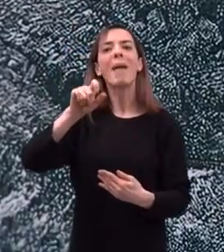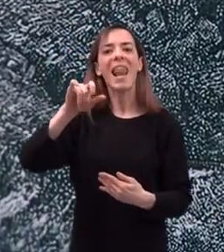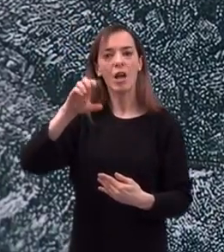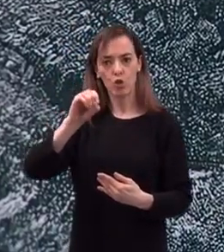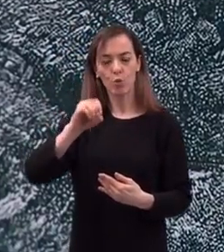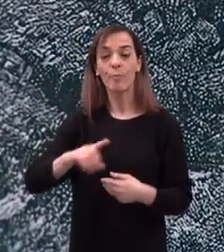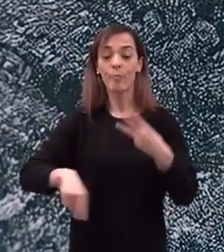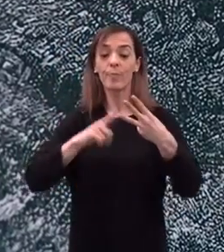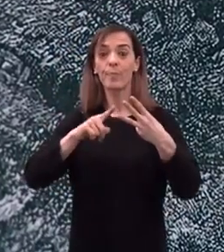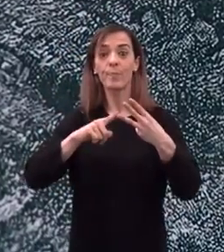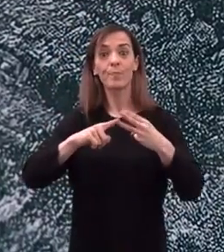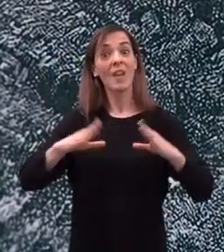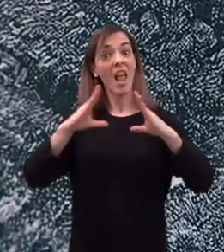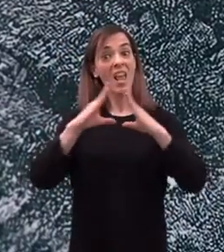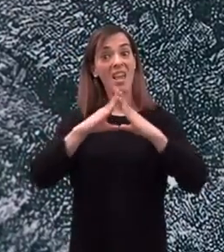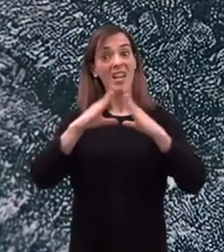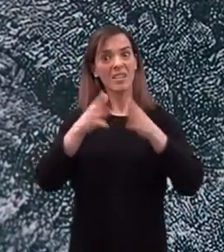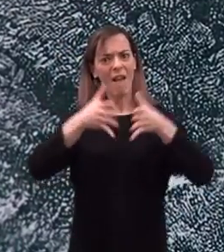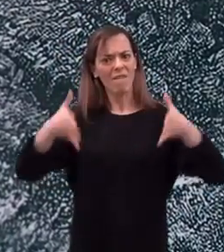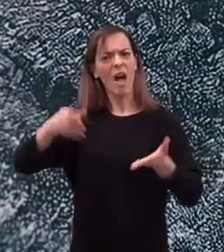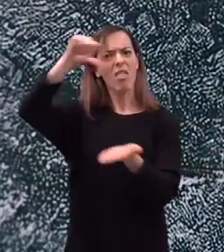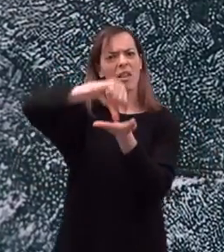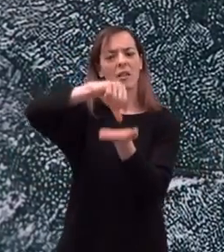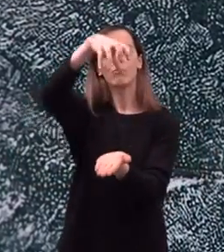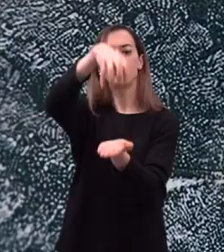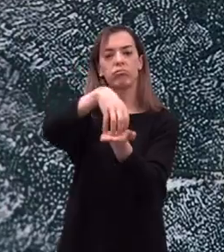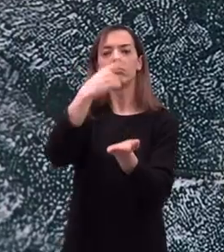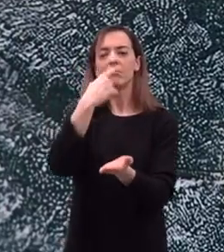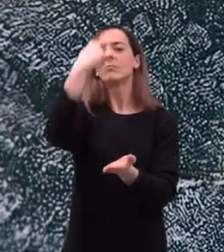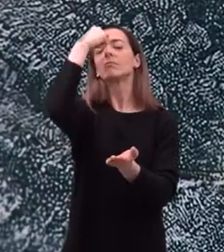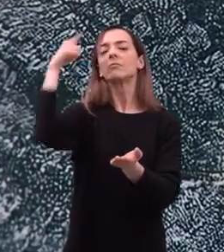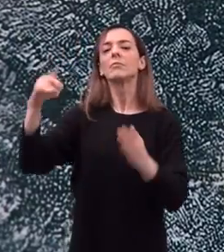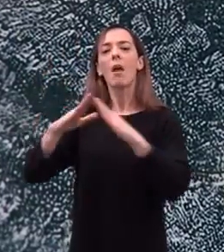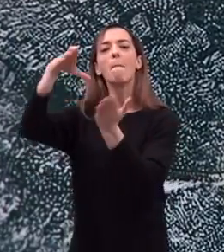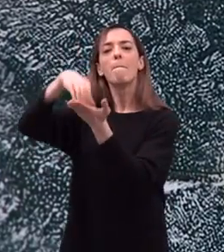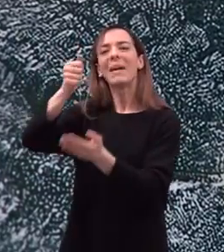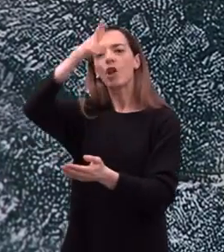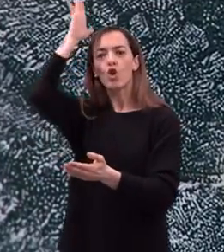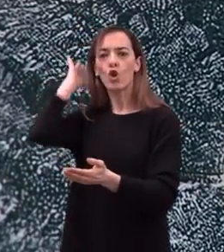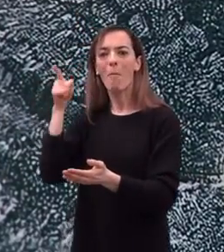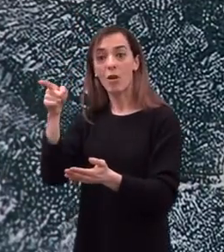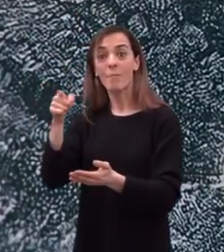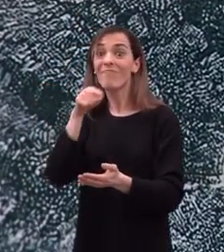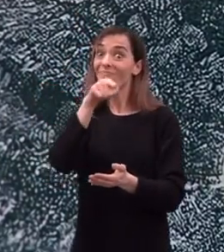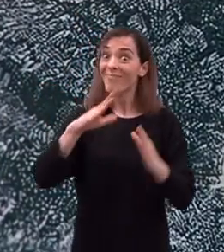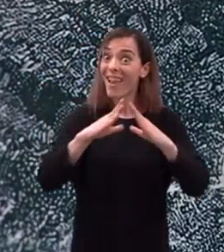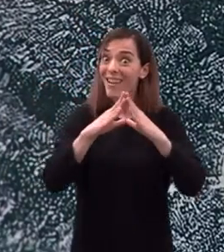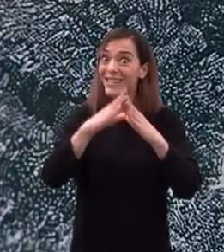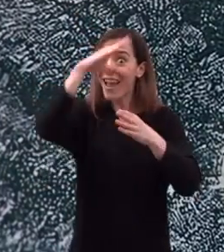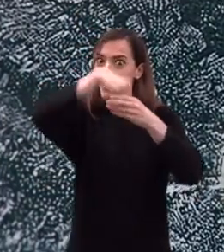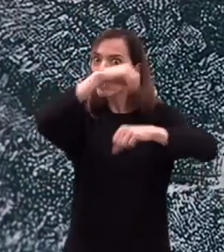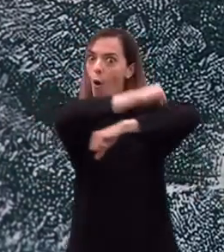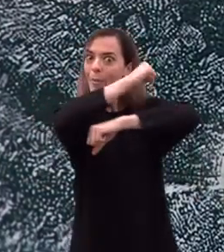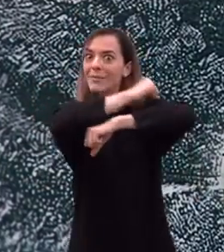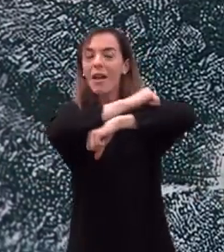Y una gran iglesia centralizada, inspirada en el Panteón Romano, desde la que podría contemplarse la Virgen en la